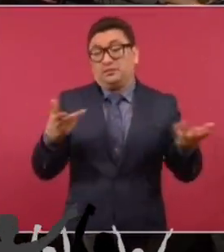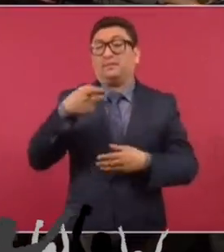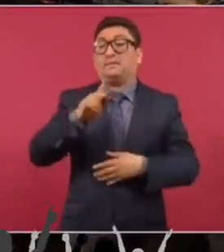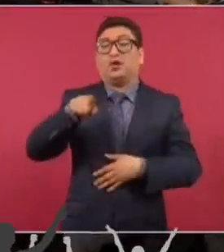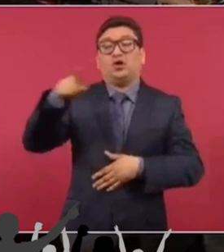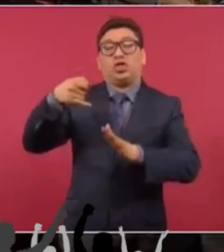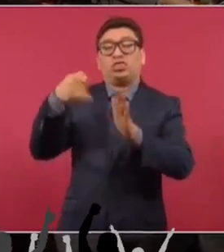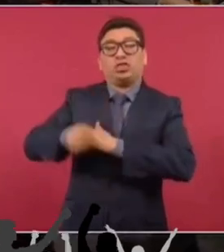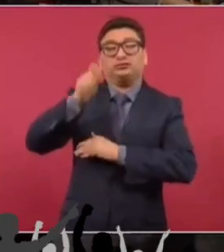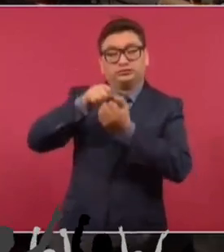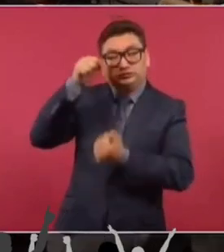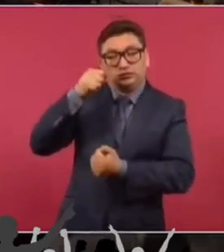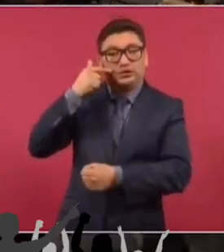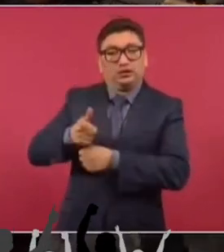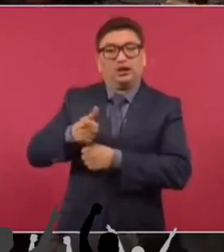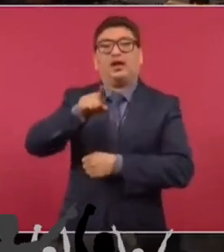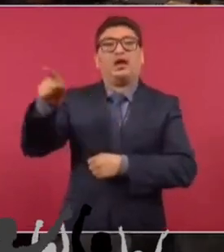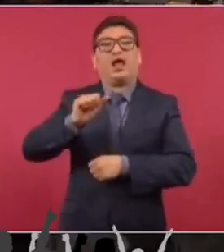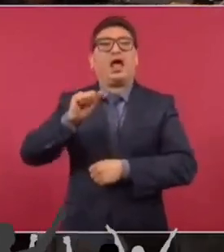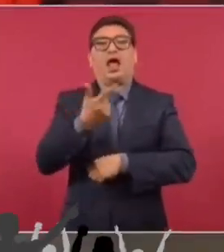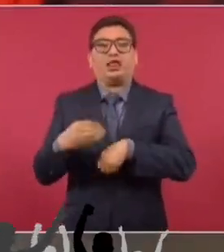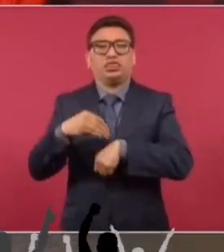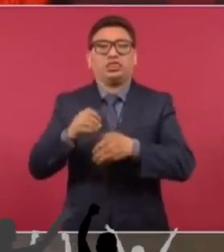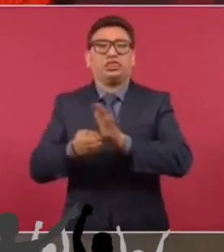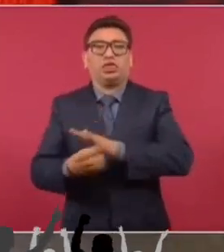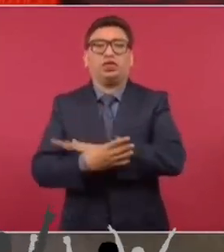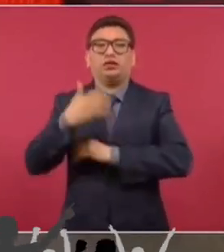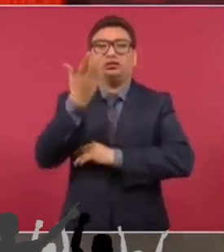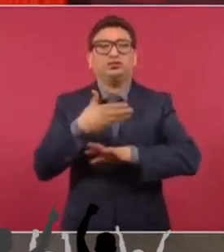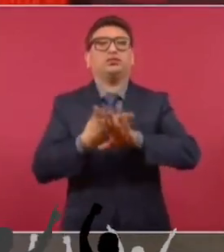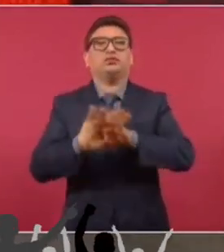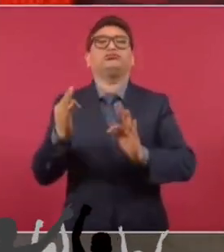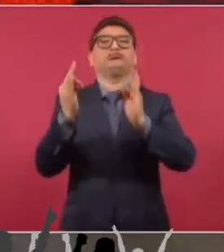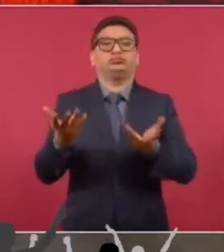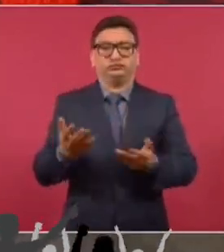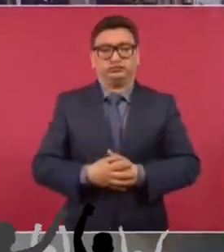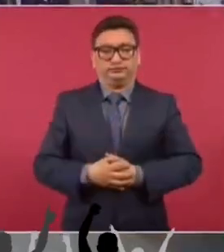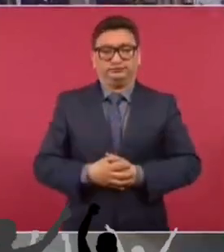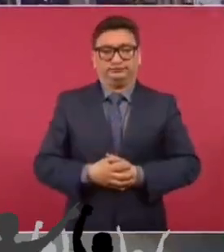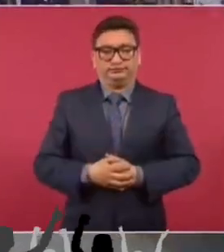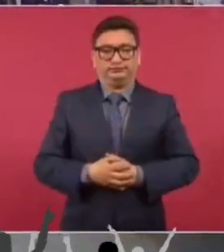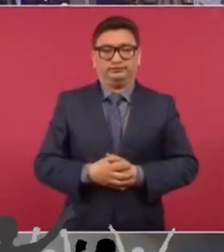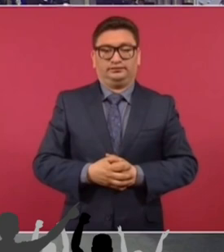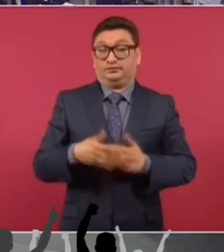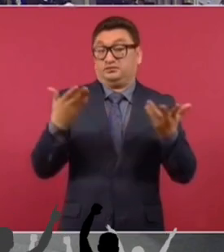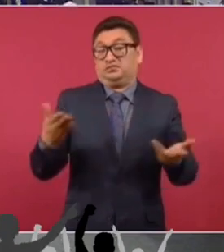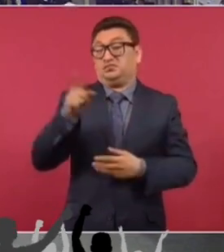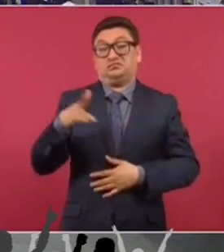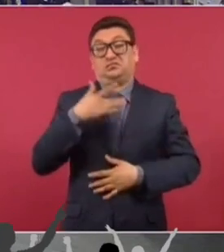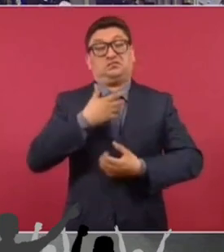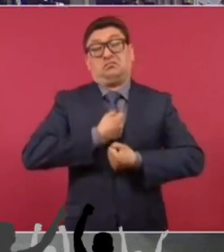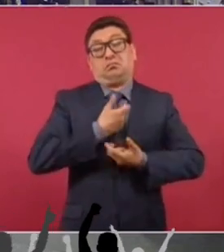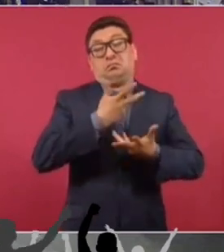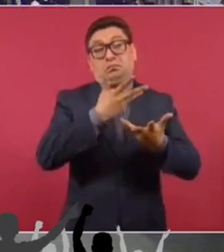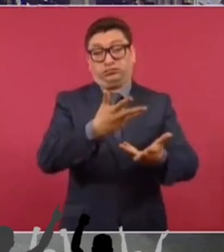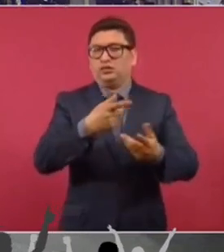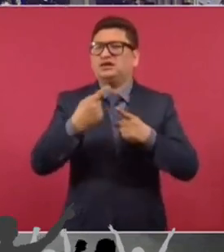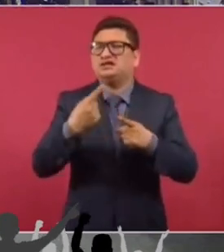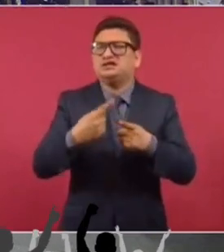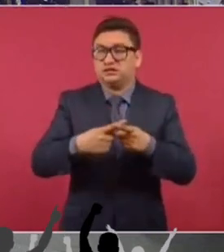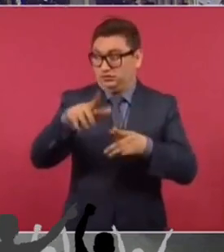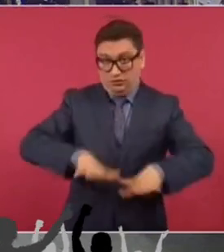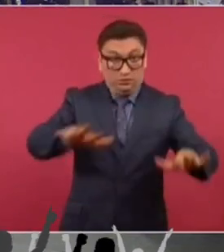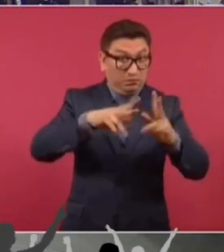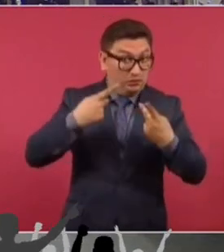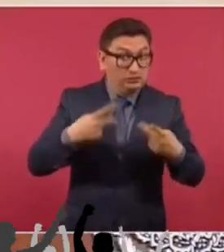en el fondo es tener alguna excusa, algún pretexto para enfrentarnos. Entonces, es una manifestación, no de Ciudadanos, es